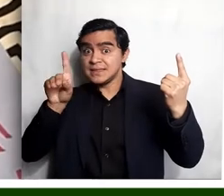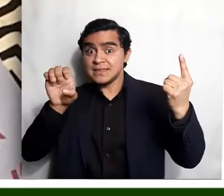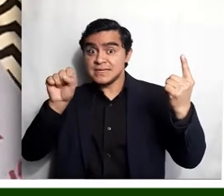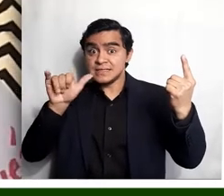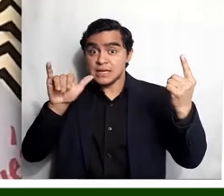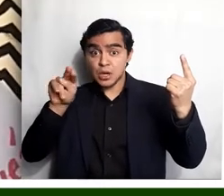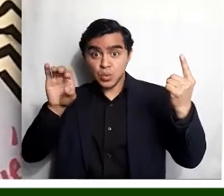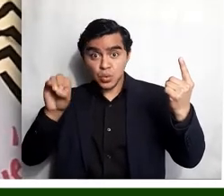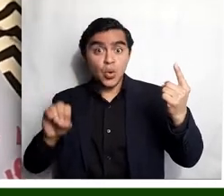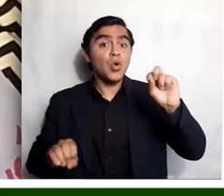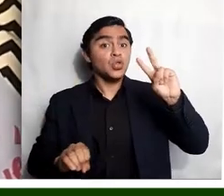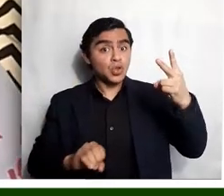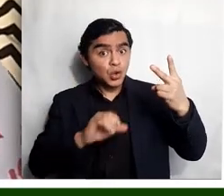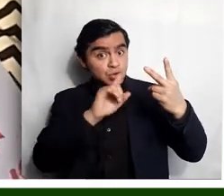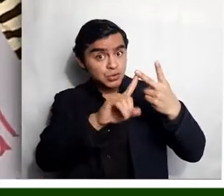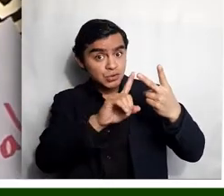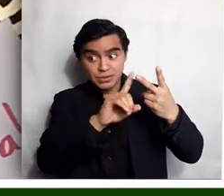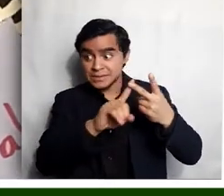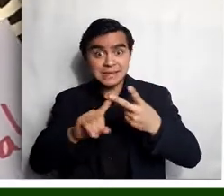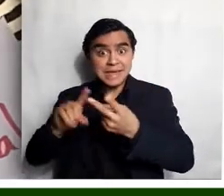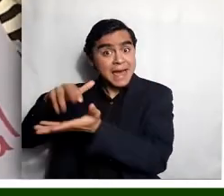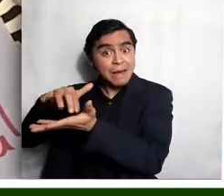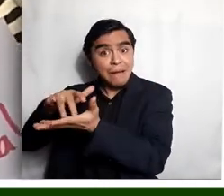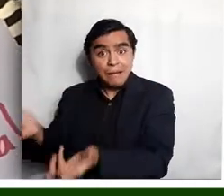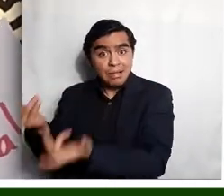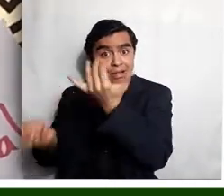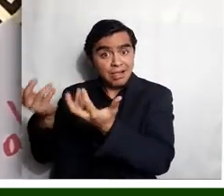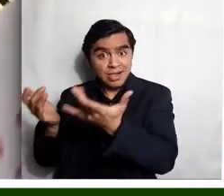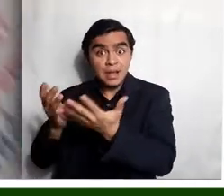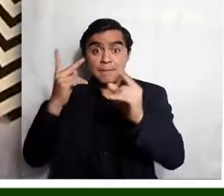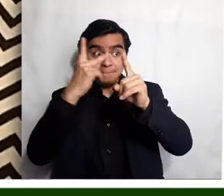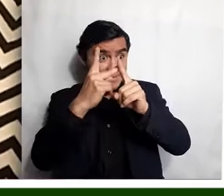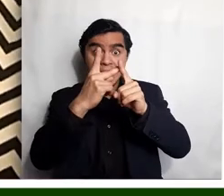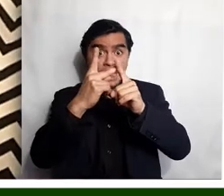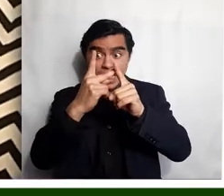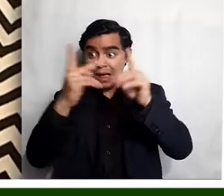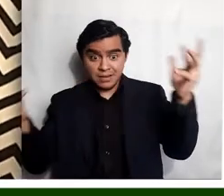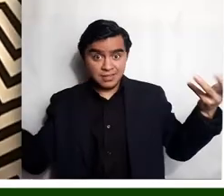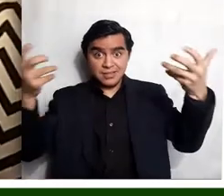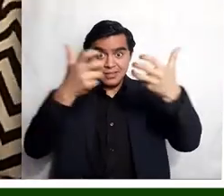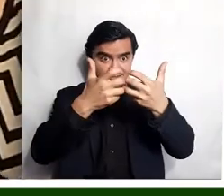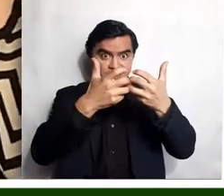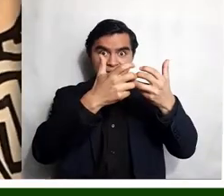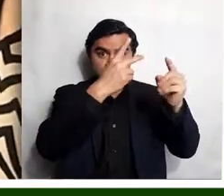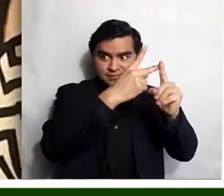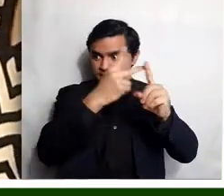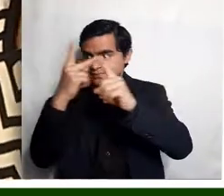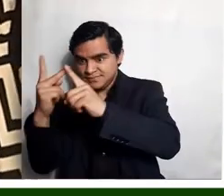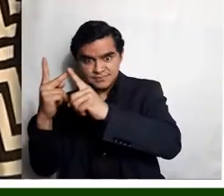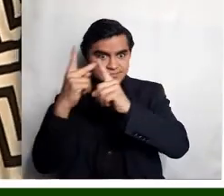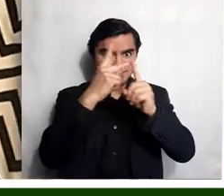Si digo dos, se quemó el arroz. Vamos a buscar palabras que rime con esas